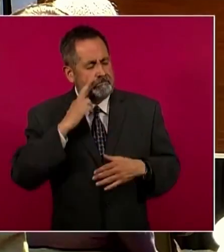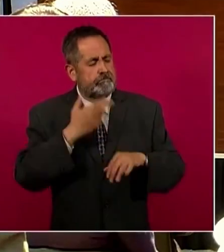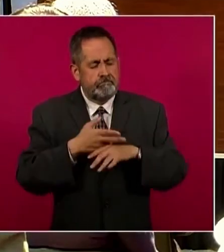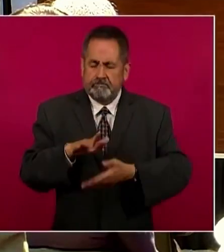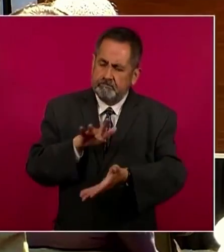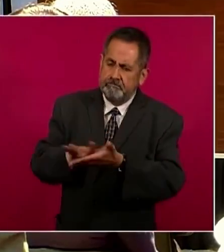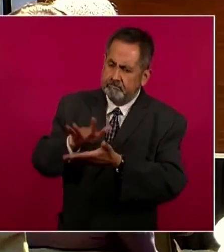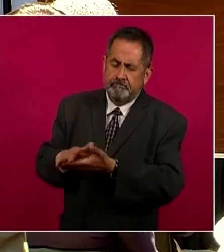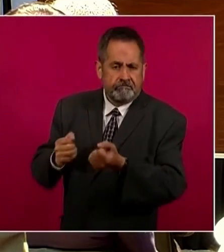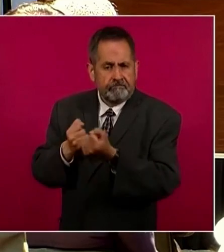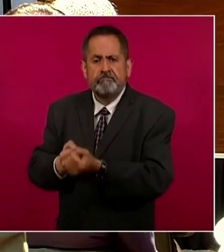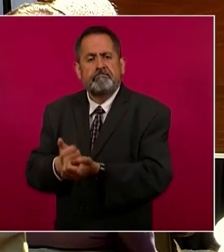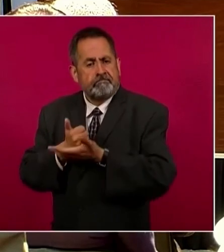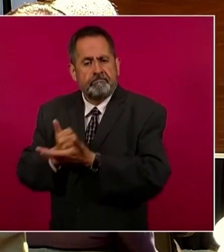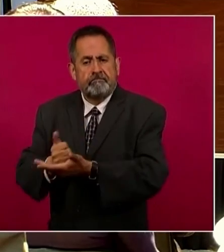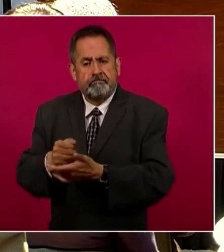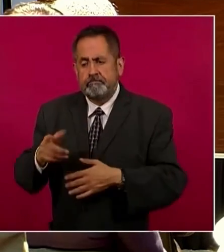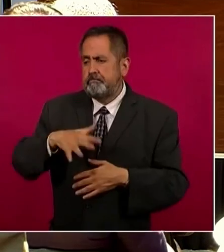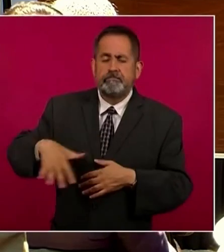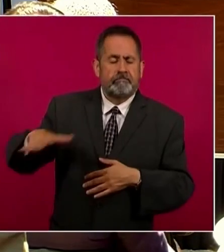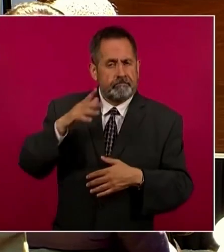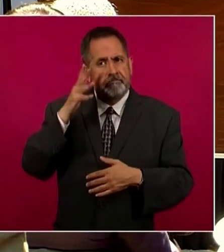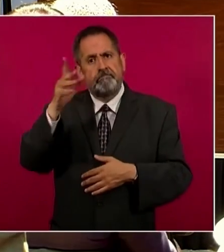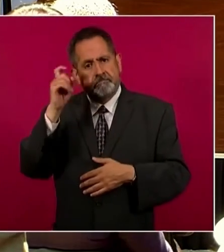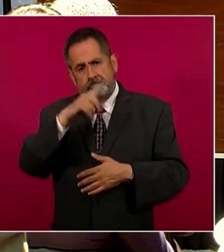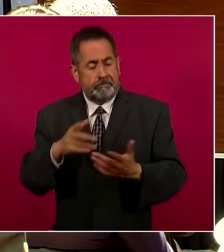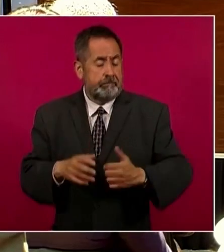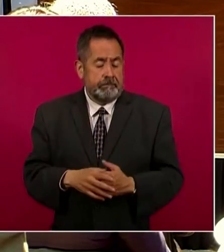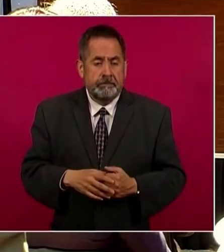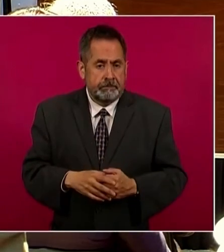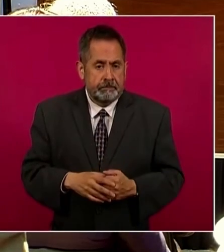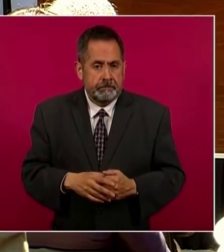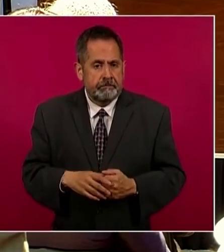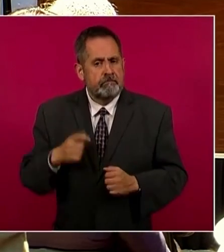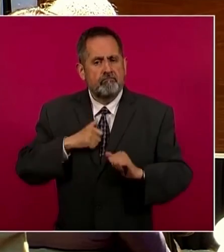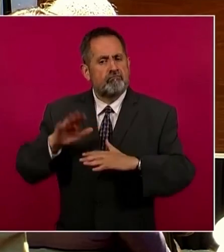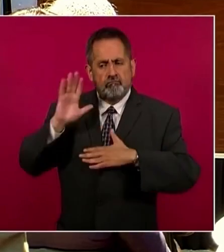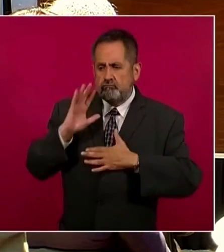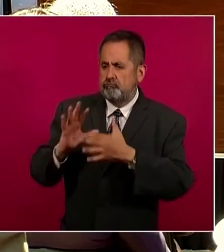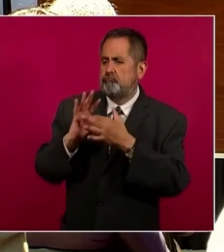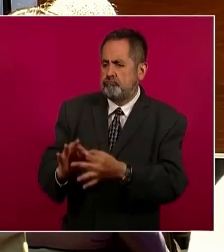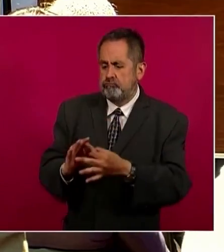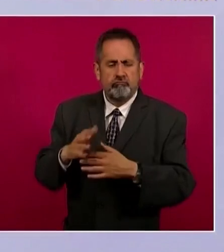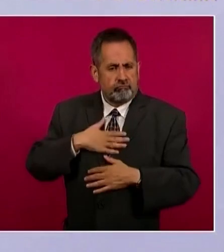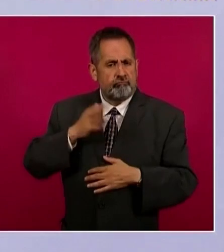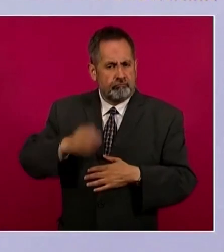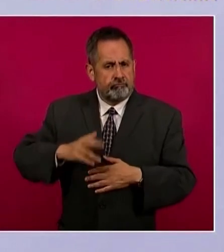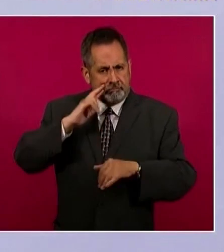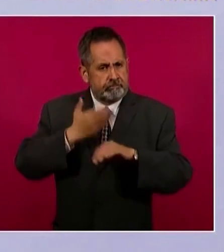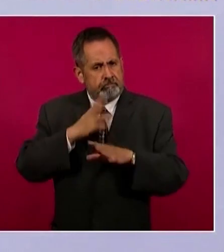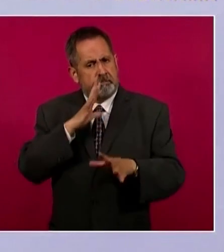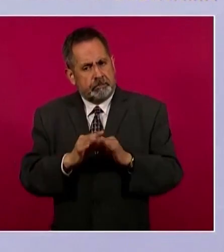a las empresas ante estos grandes desafíos que tenemos. Y este compromiso social empresarial que asumimos los